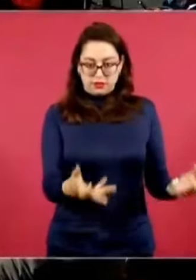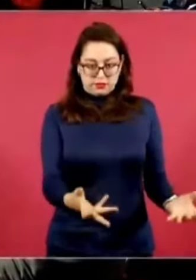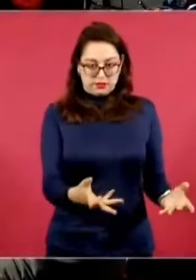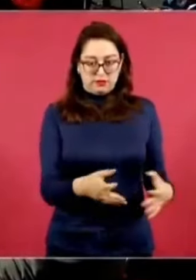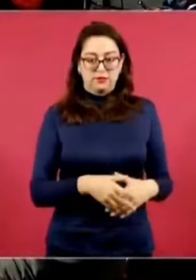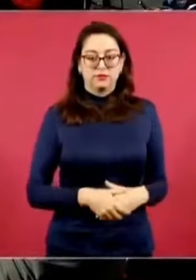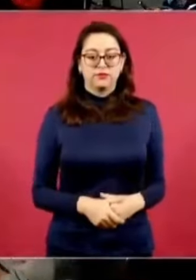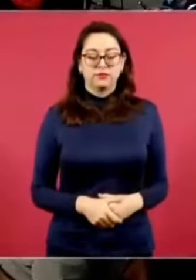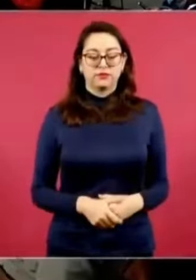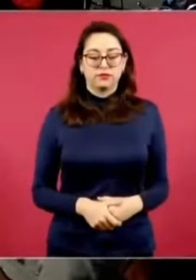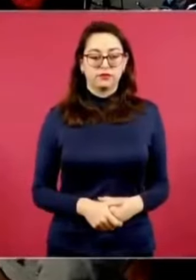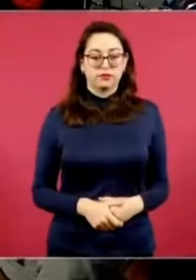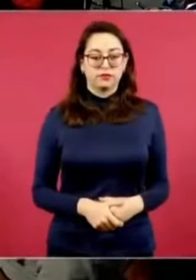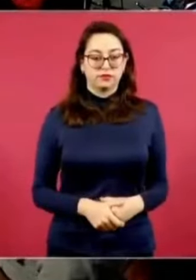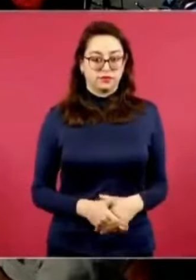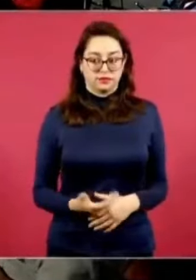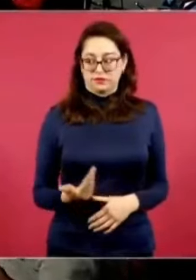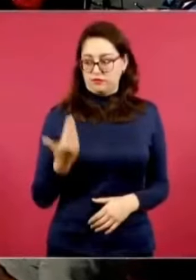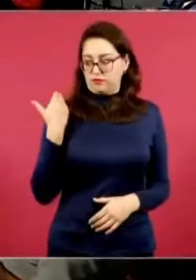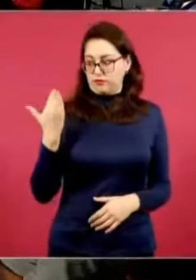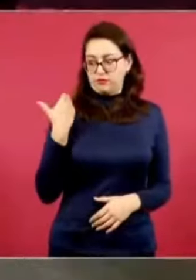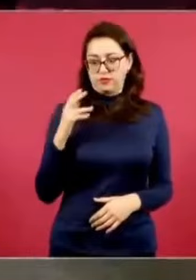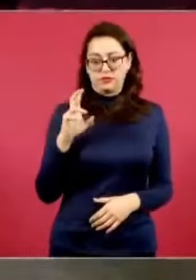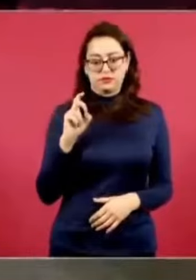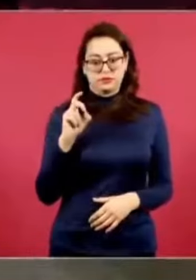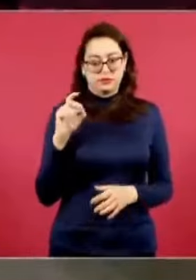Bueno, ya se entregaron 30 mil,